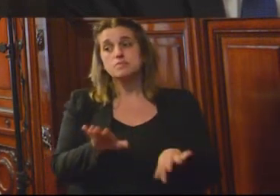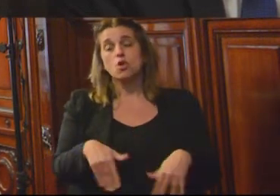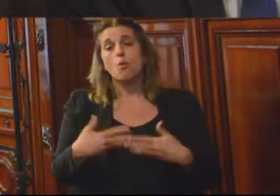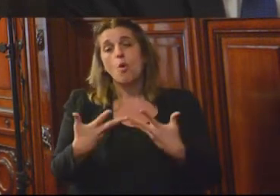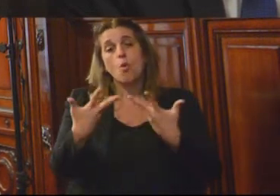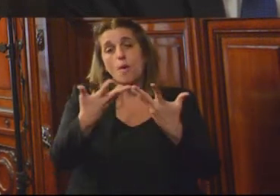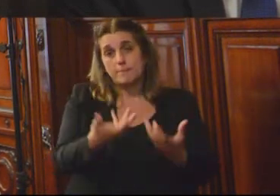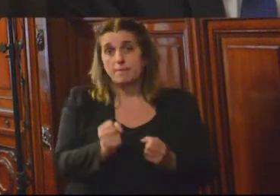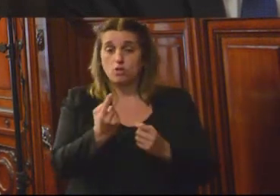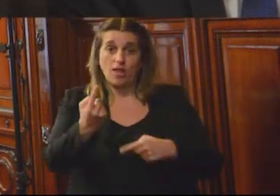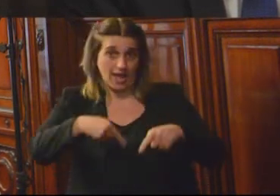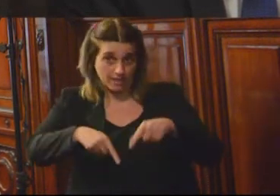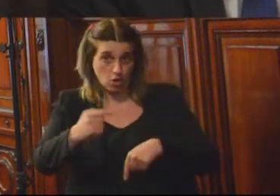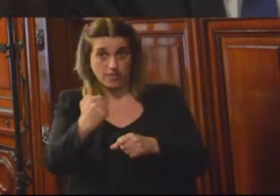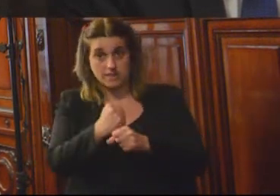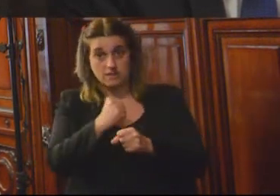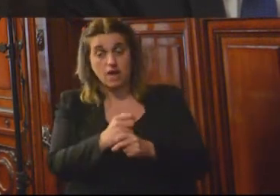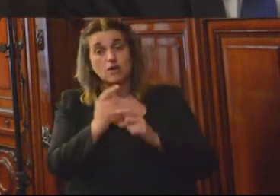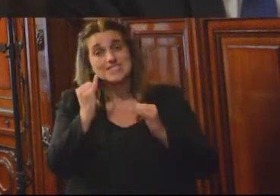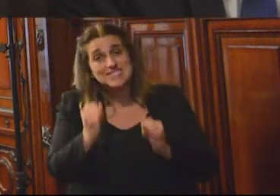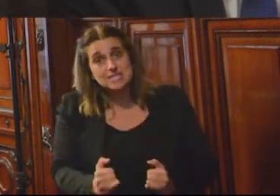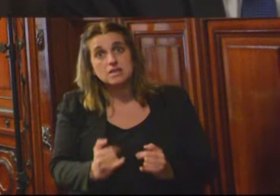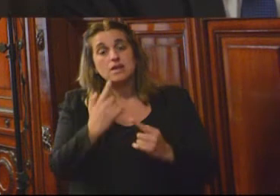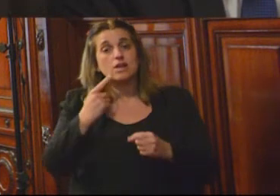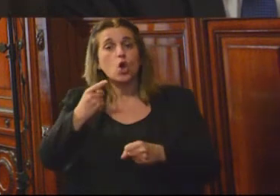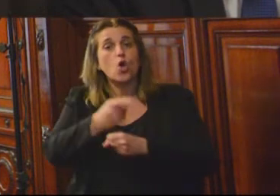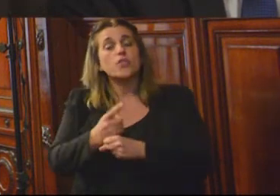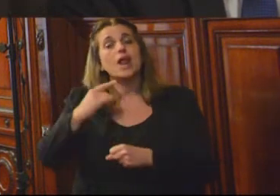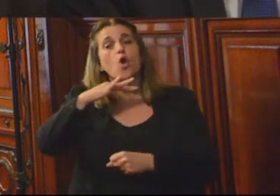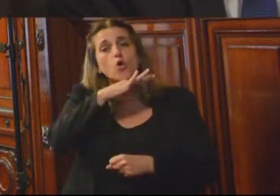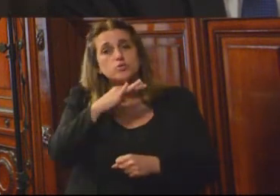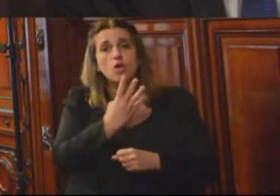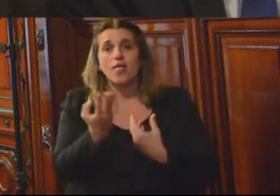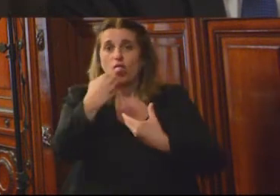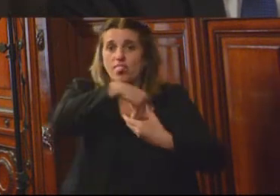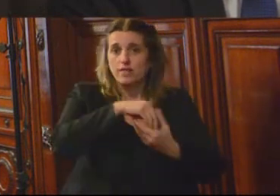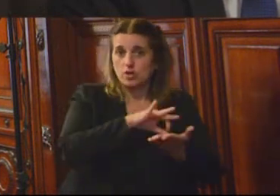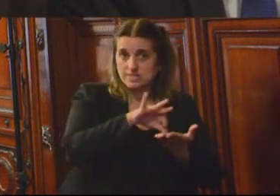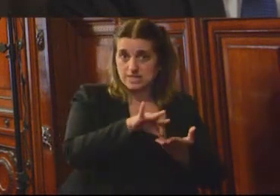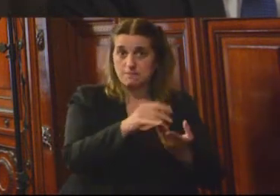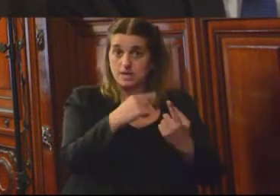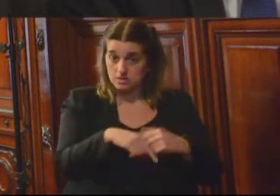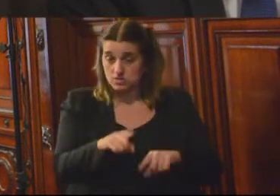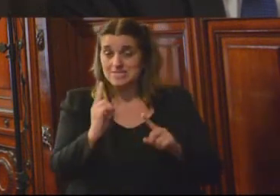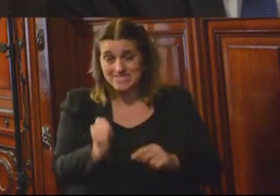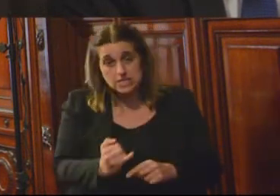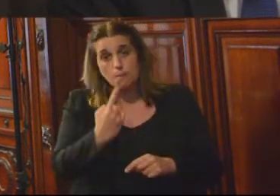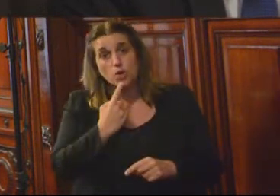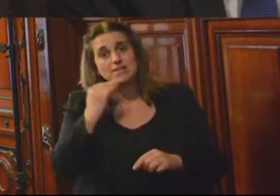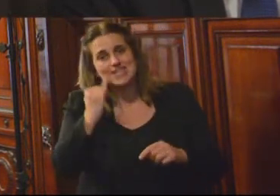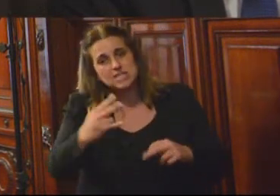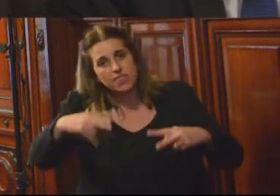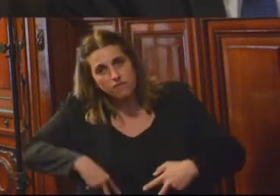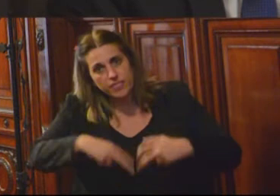gestión, es destacar la práctica para enfrentar la corrupción interna. En ese sentido, además de destacar prácticas y políticas de investigación,